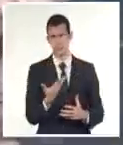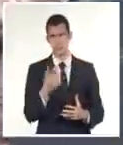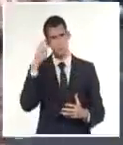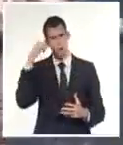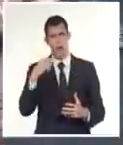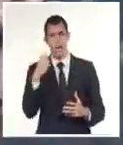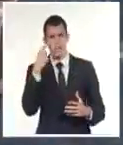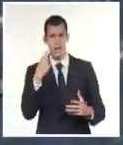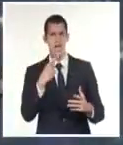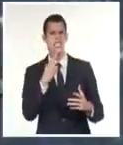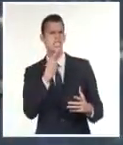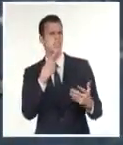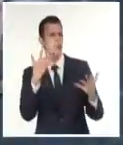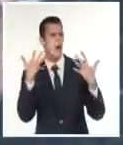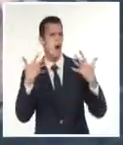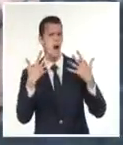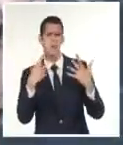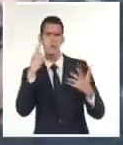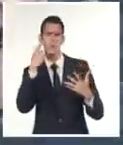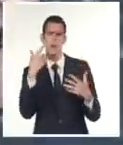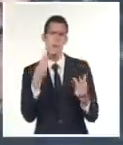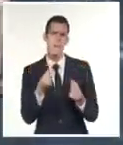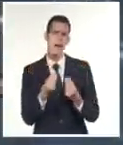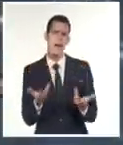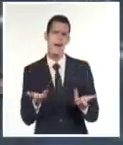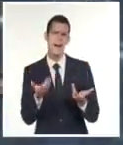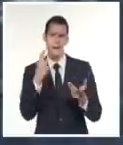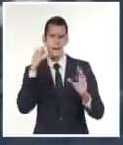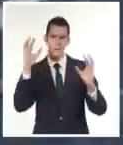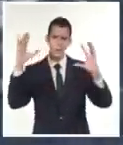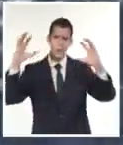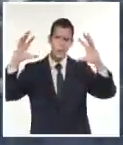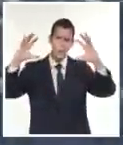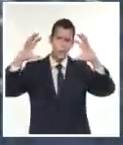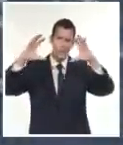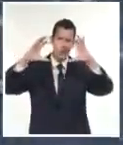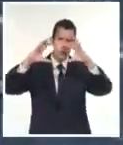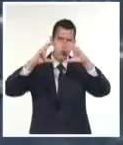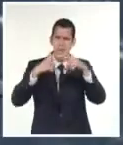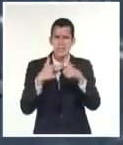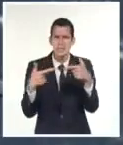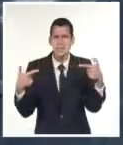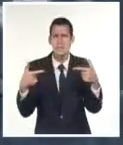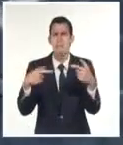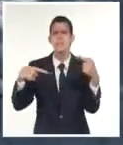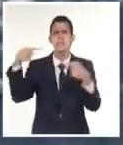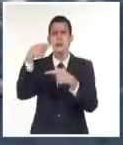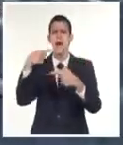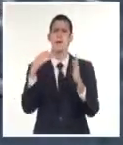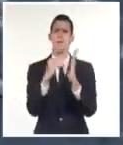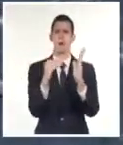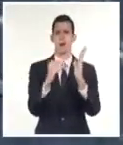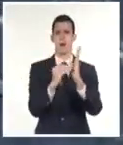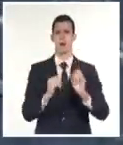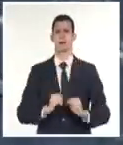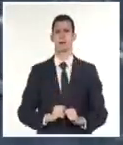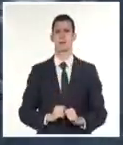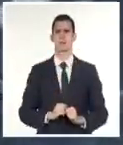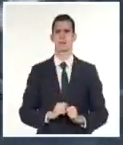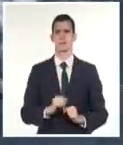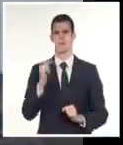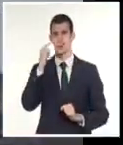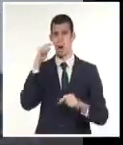calentamiento, fíjense ustedes cómo se produce toda la nubosidad en la tarde y al filo de la 1.30 de esta tarde,